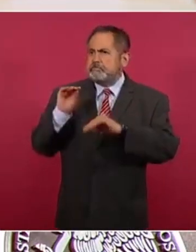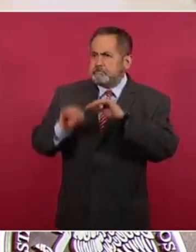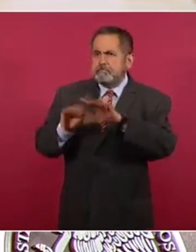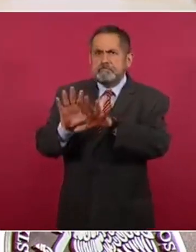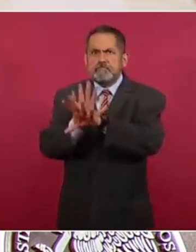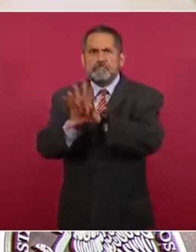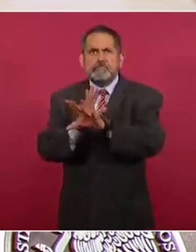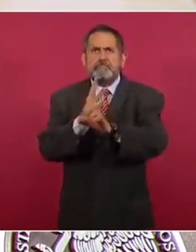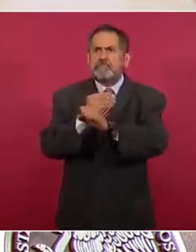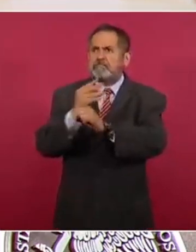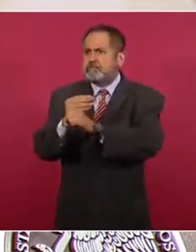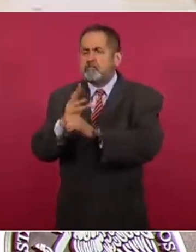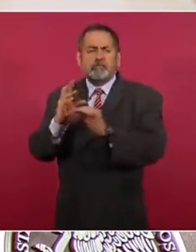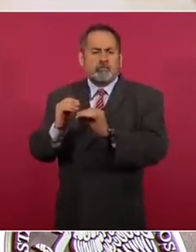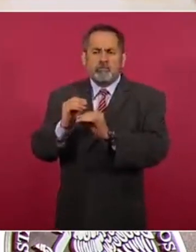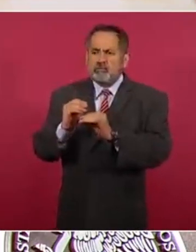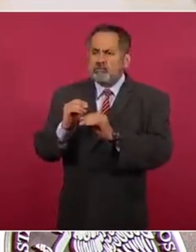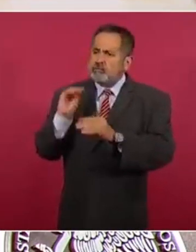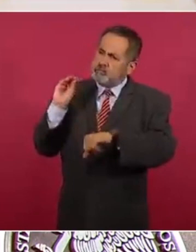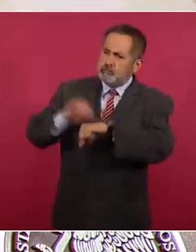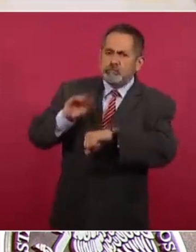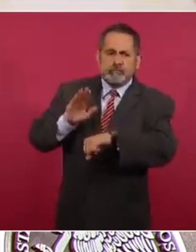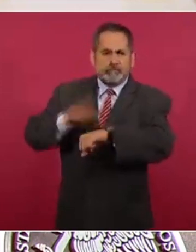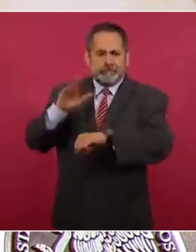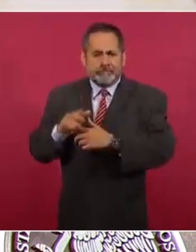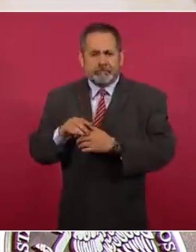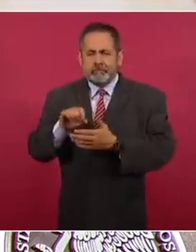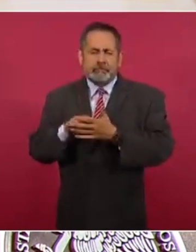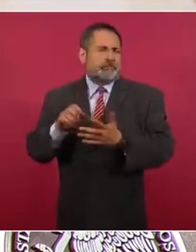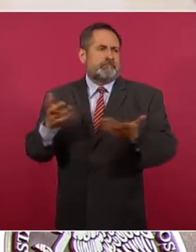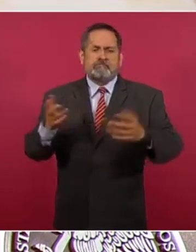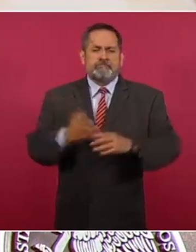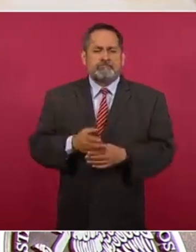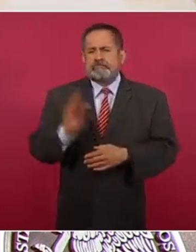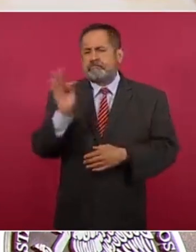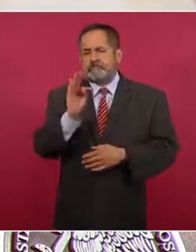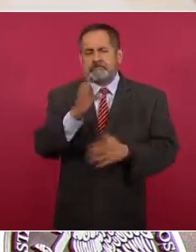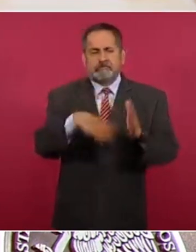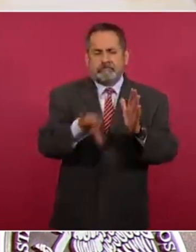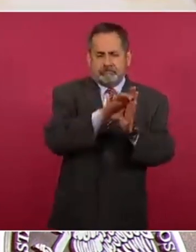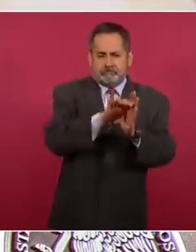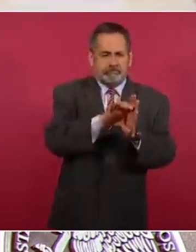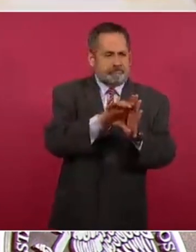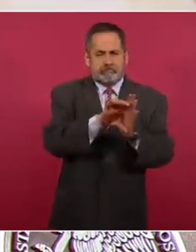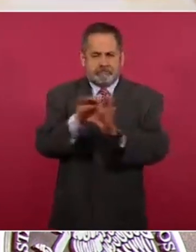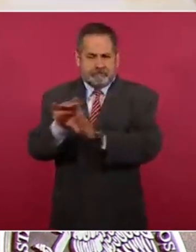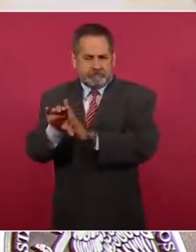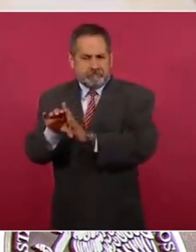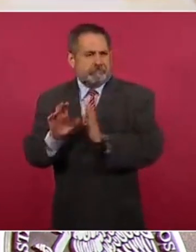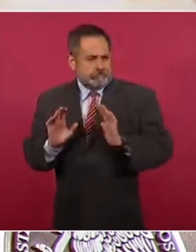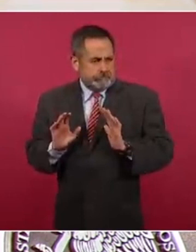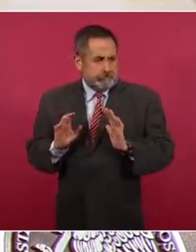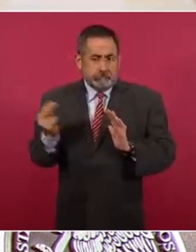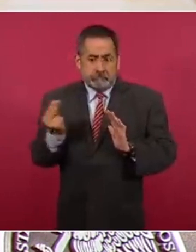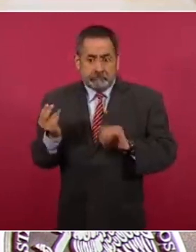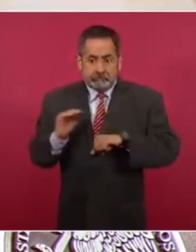y fortalecimiento. La ampliación, un servicio que ya se tiene, supongamos unas camas de hospital, pero que se necesitan más y